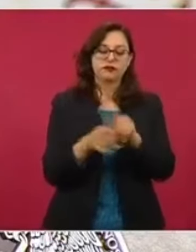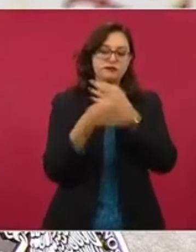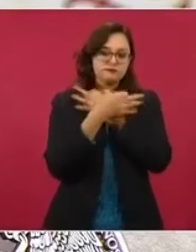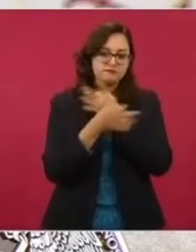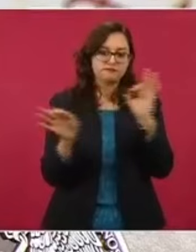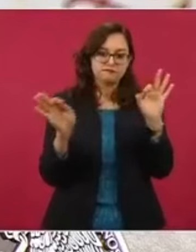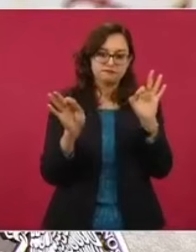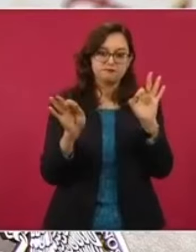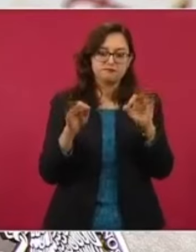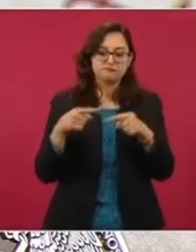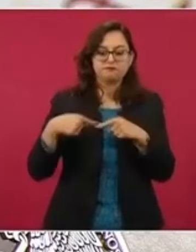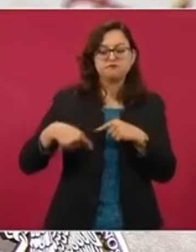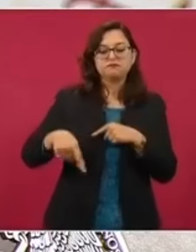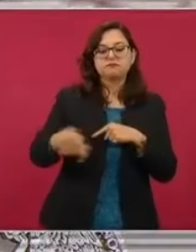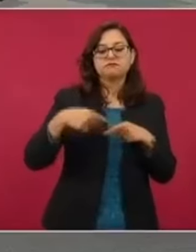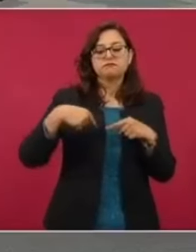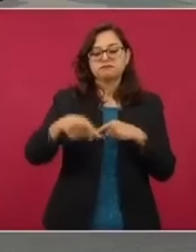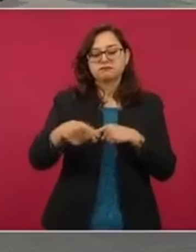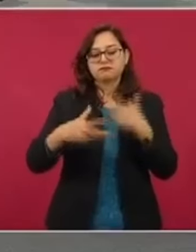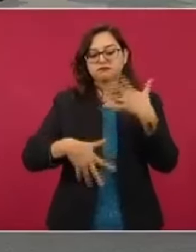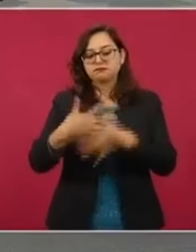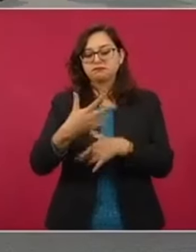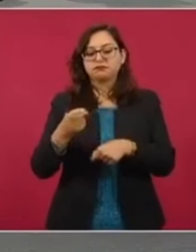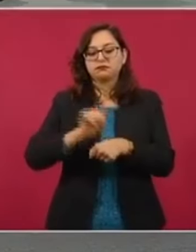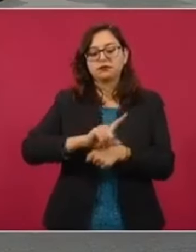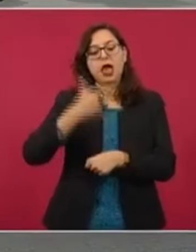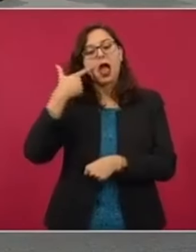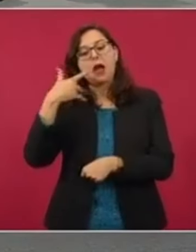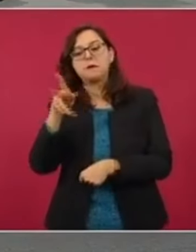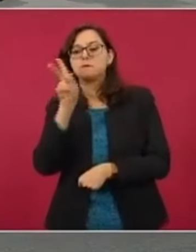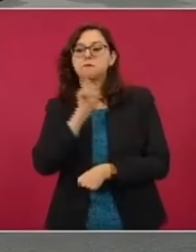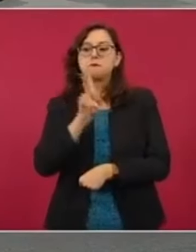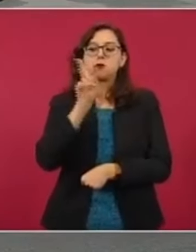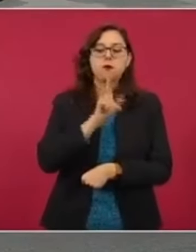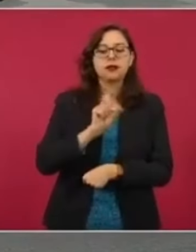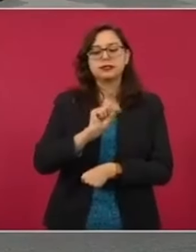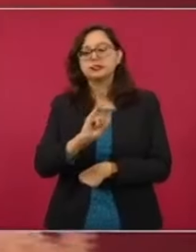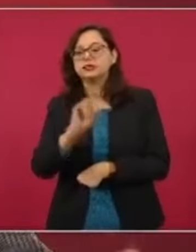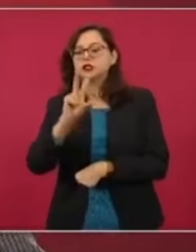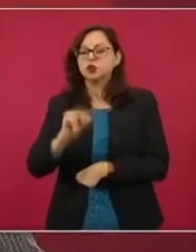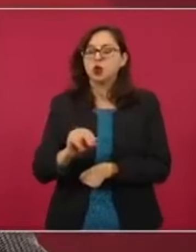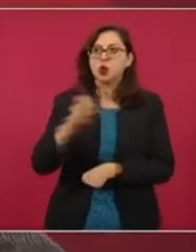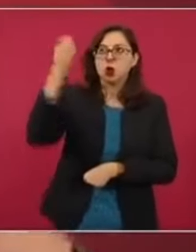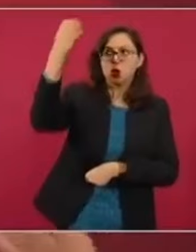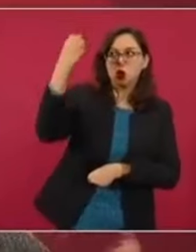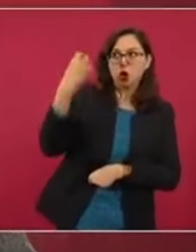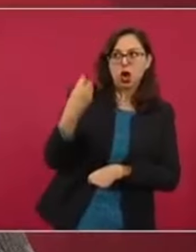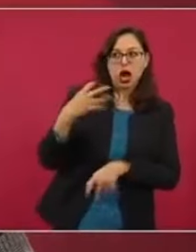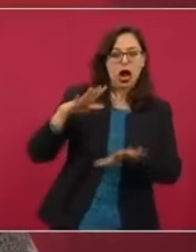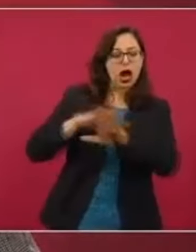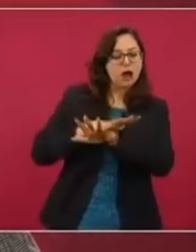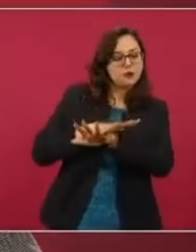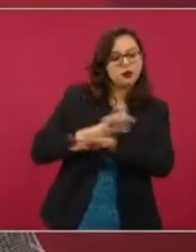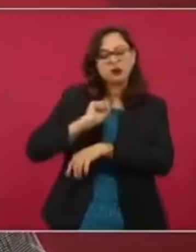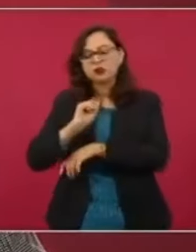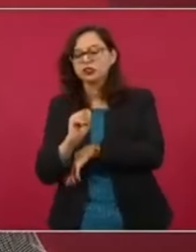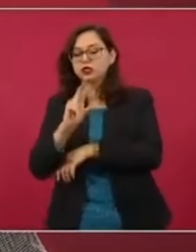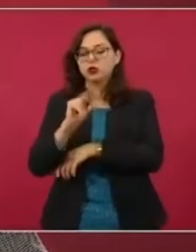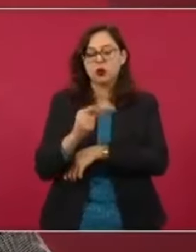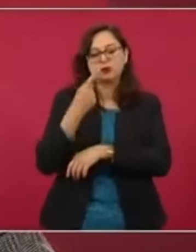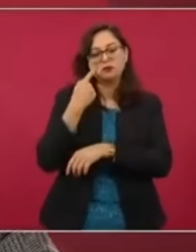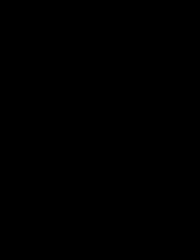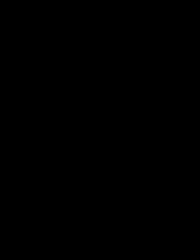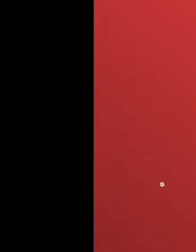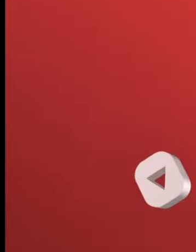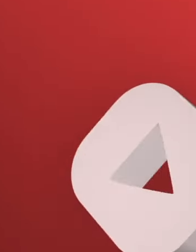vamos a tener 15 días para su evaluación y posibles cambios que nos dan un color diferente y una interpretación también diferente.